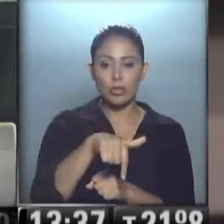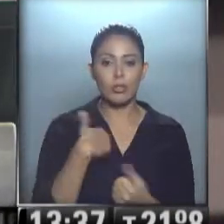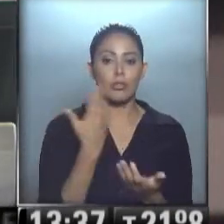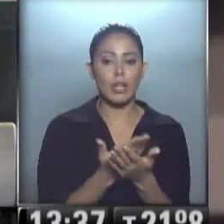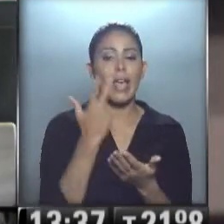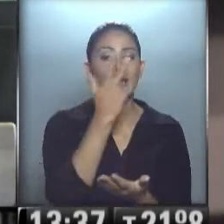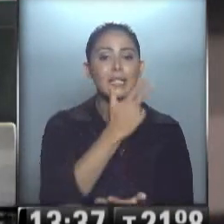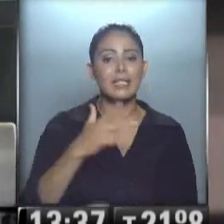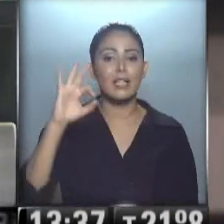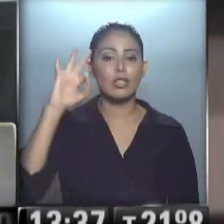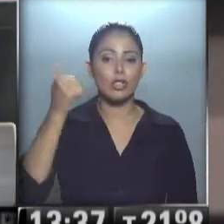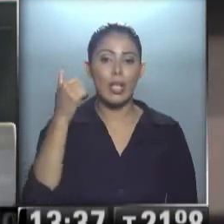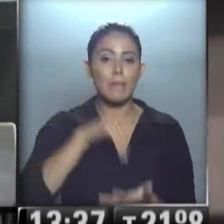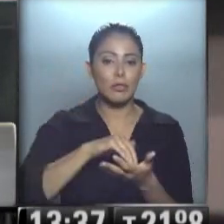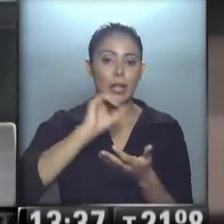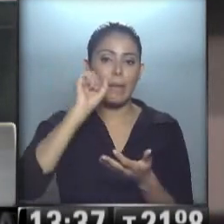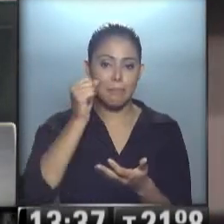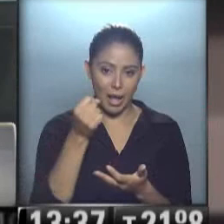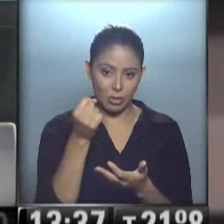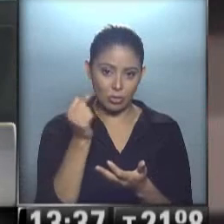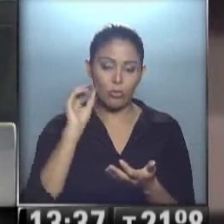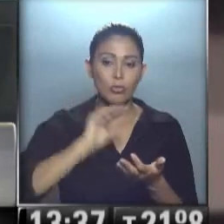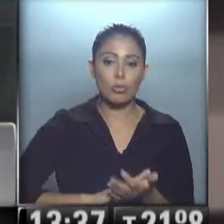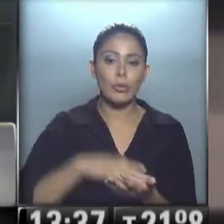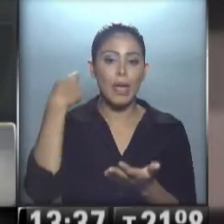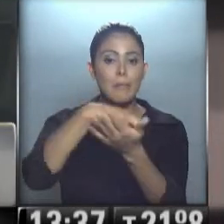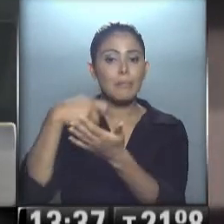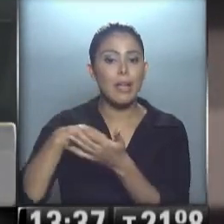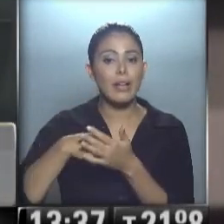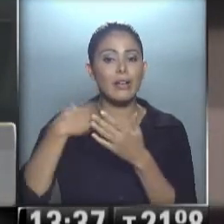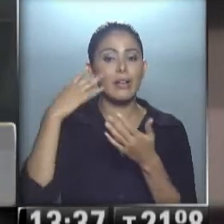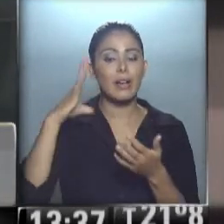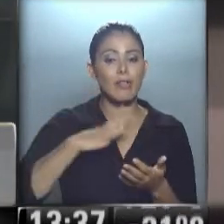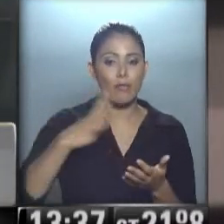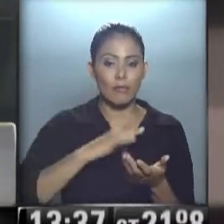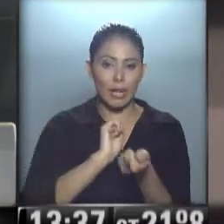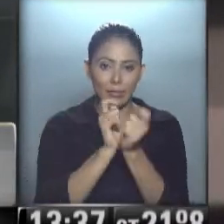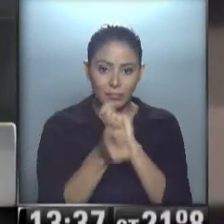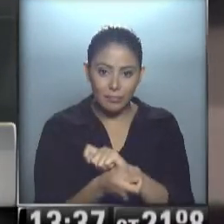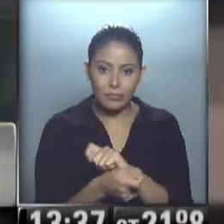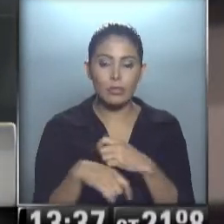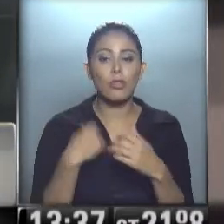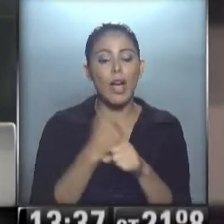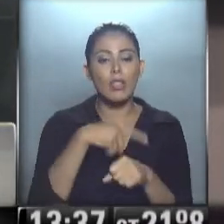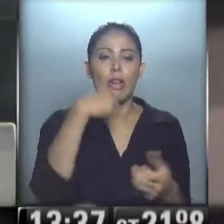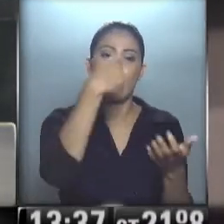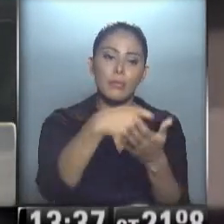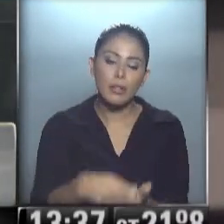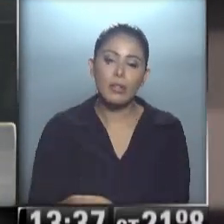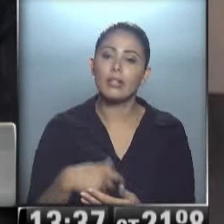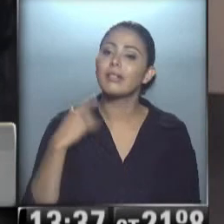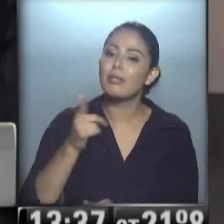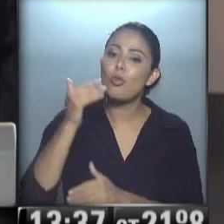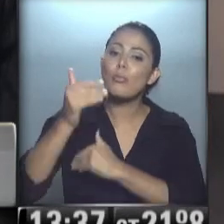306 millones de pesos respecto al pago retroactivo de sentencias por reajuste, con lo cual estamos liquidando. Y es un